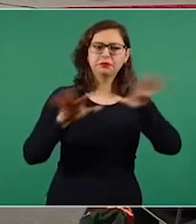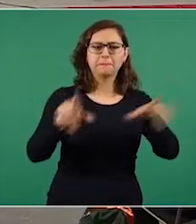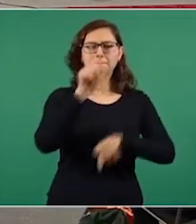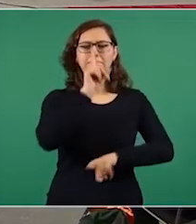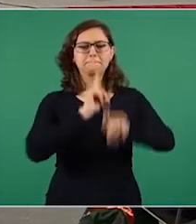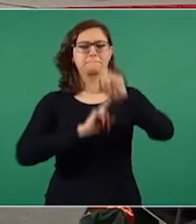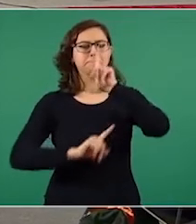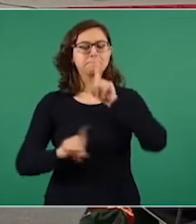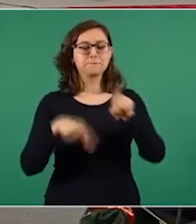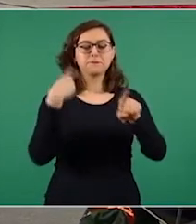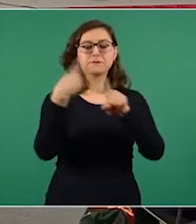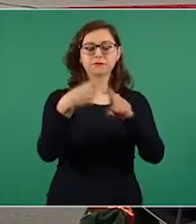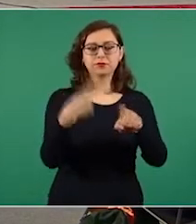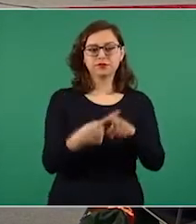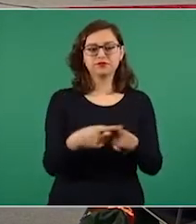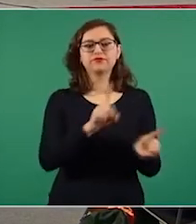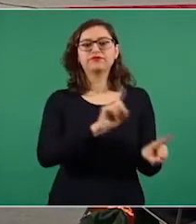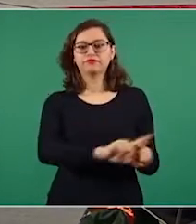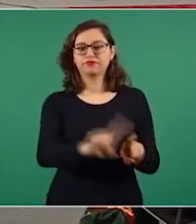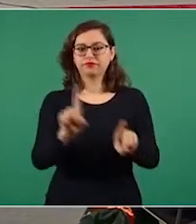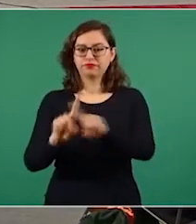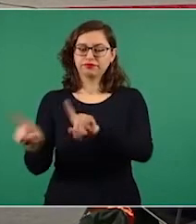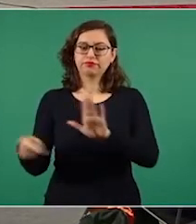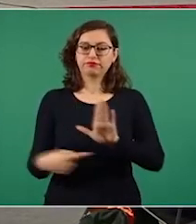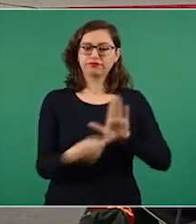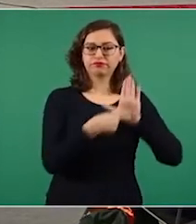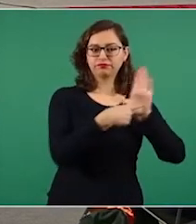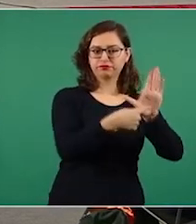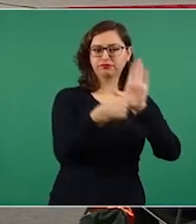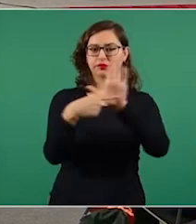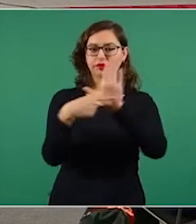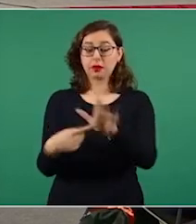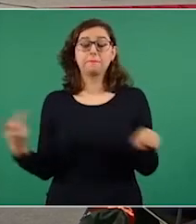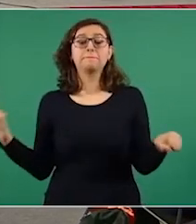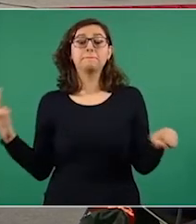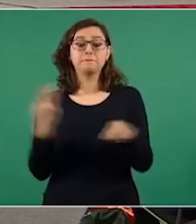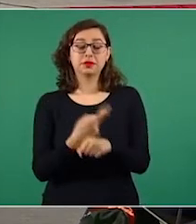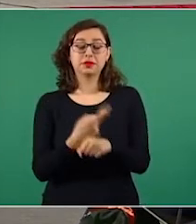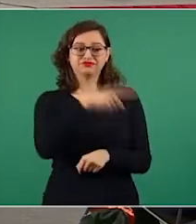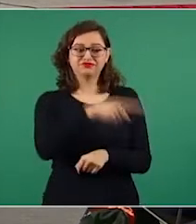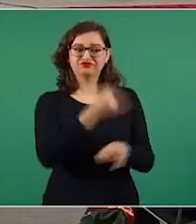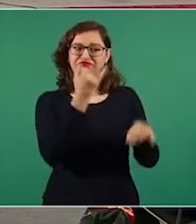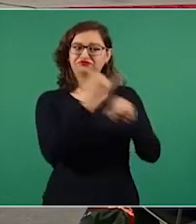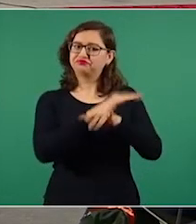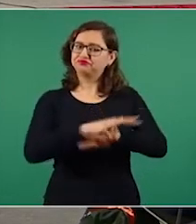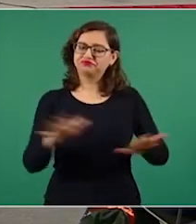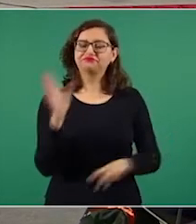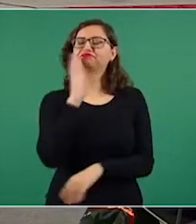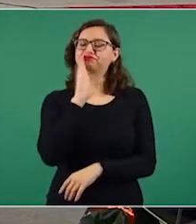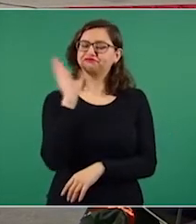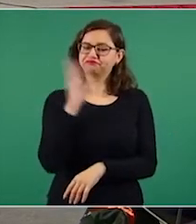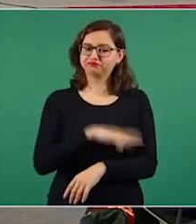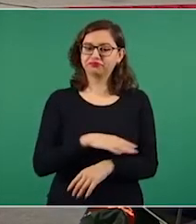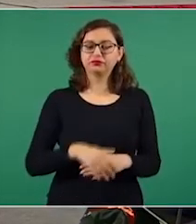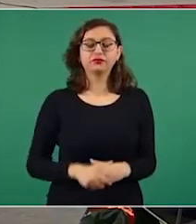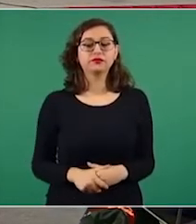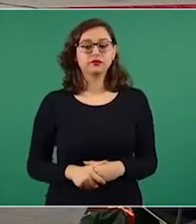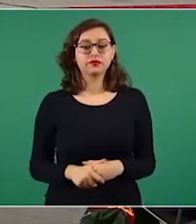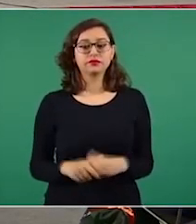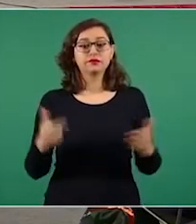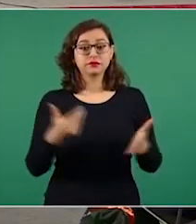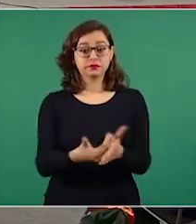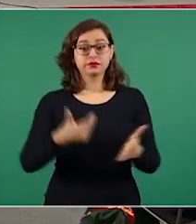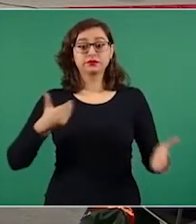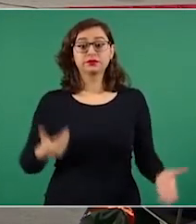presentaremos varias notas y mensajes que buscan diseminar desinformación entre la población. Antes de ello,